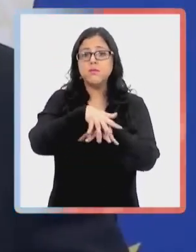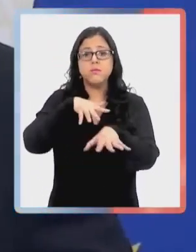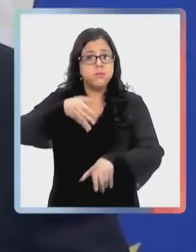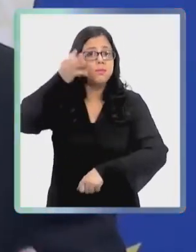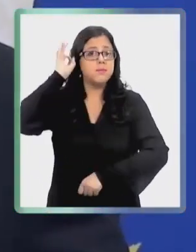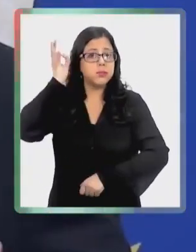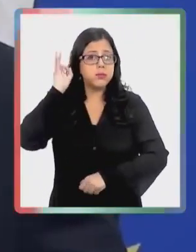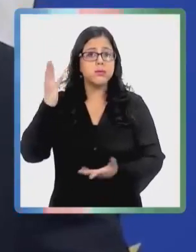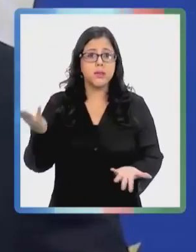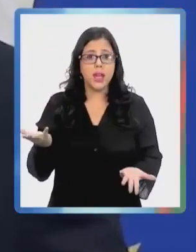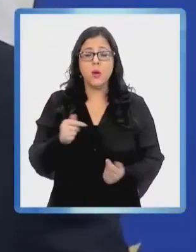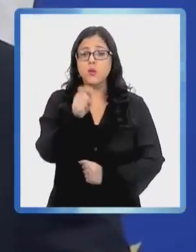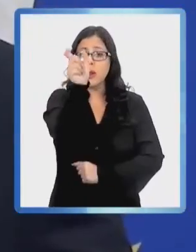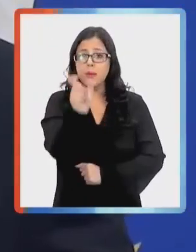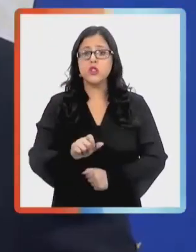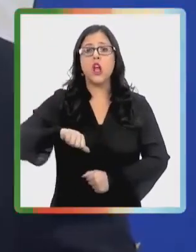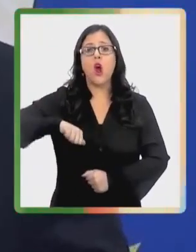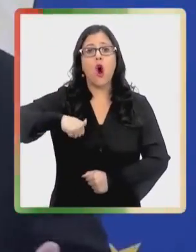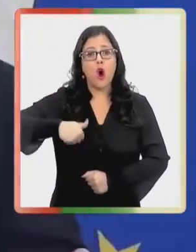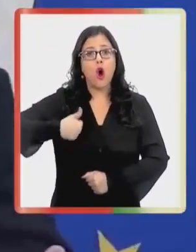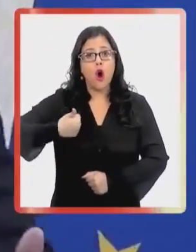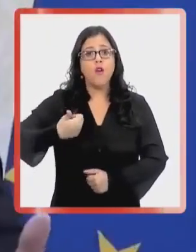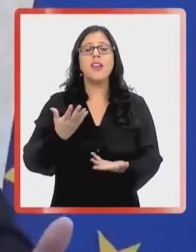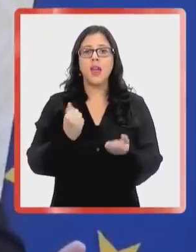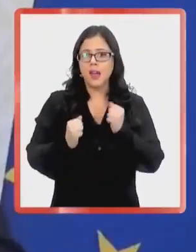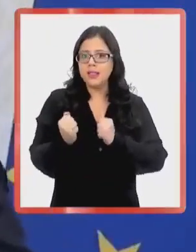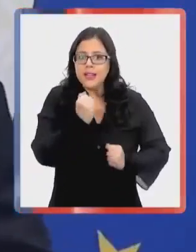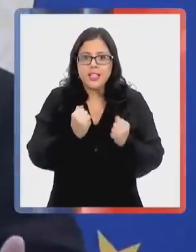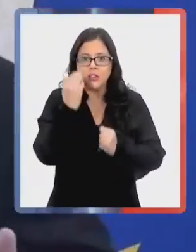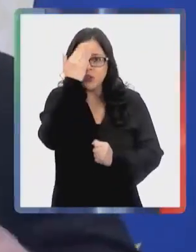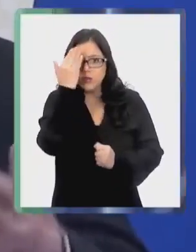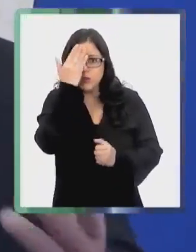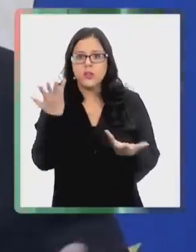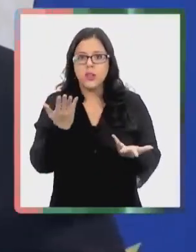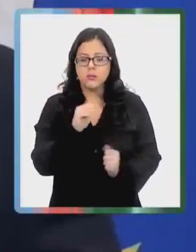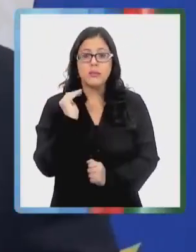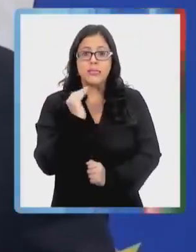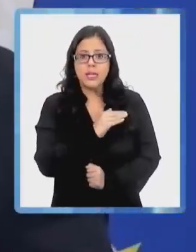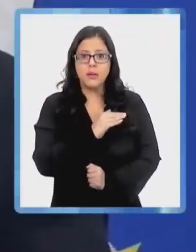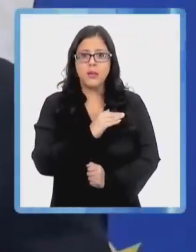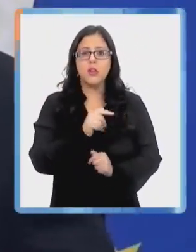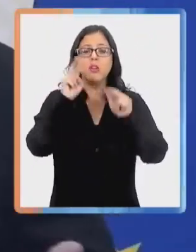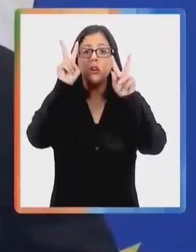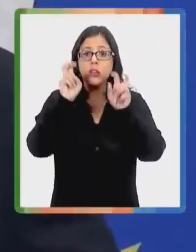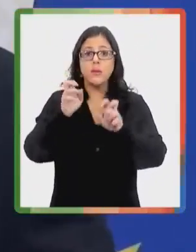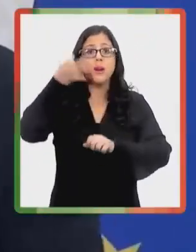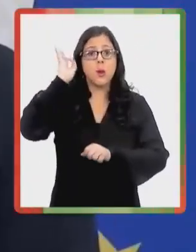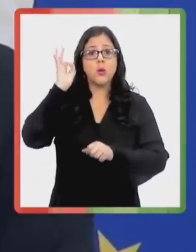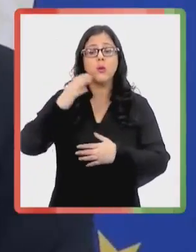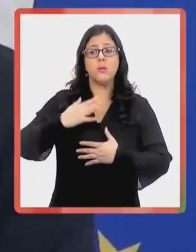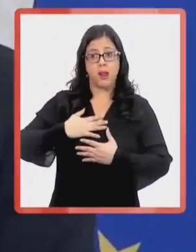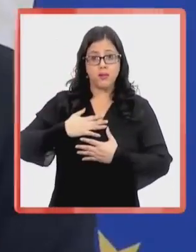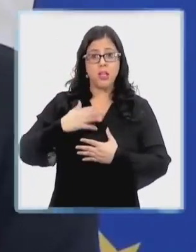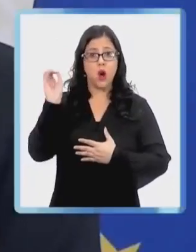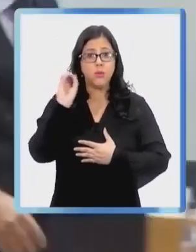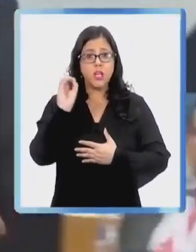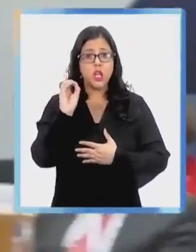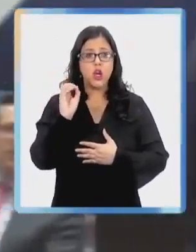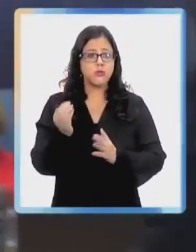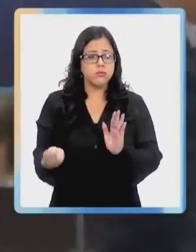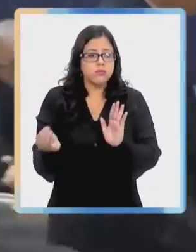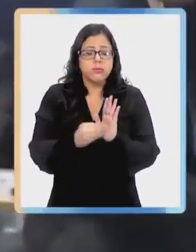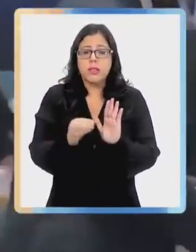en estas reuniones hace que una persona joven esté más ansioso, más apresurado. La reunión fue a mi punto de vista